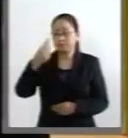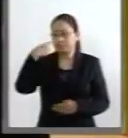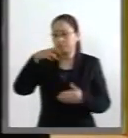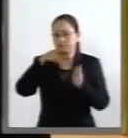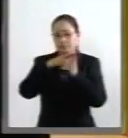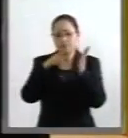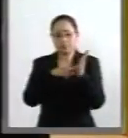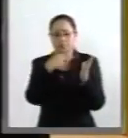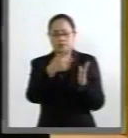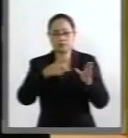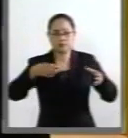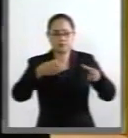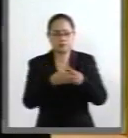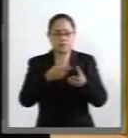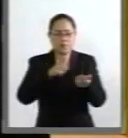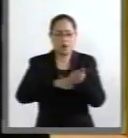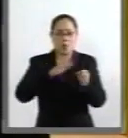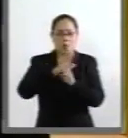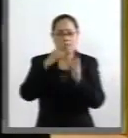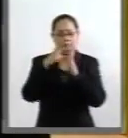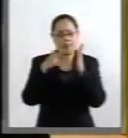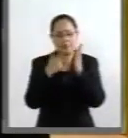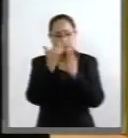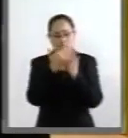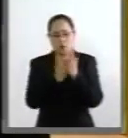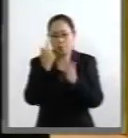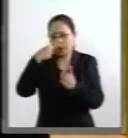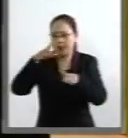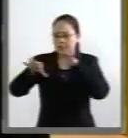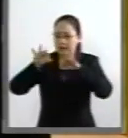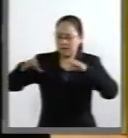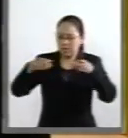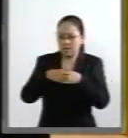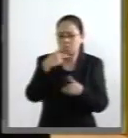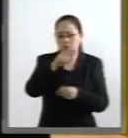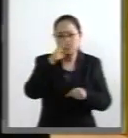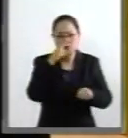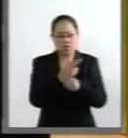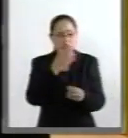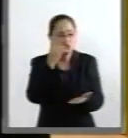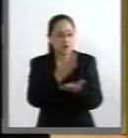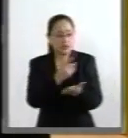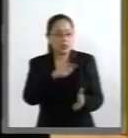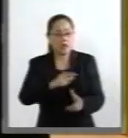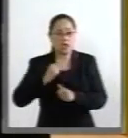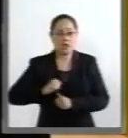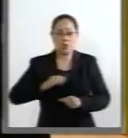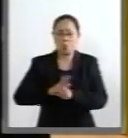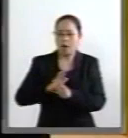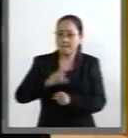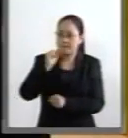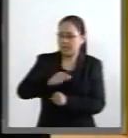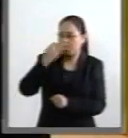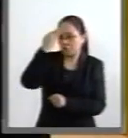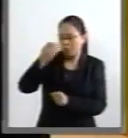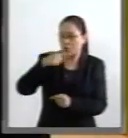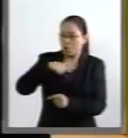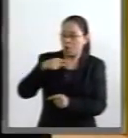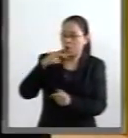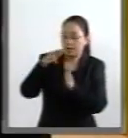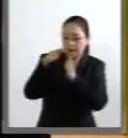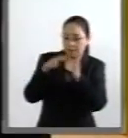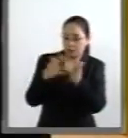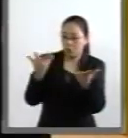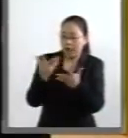interna los criterios puntuales de selección, es decir, la autoridad pasa a ser juez y parte de los nombramientos,